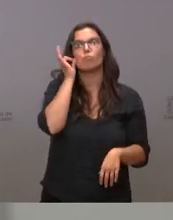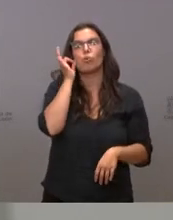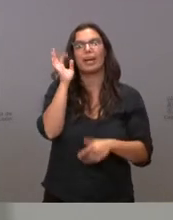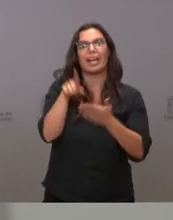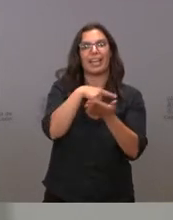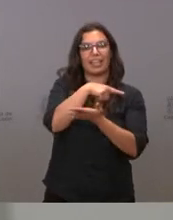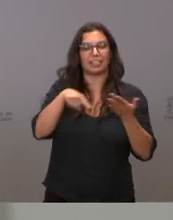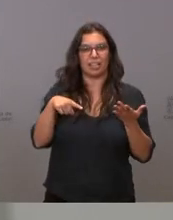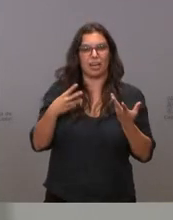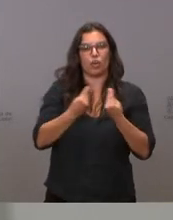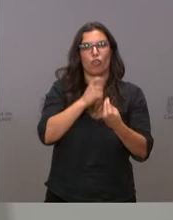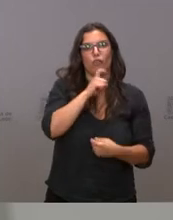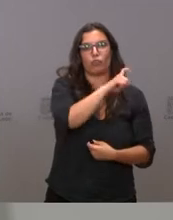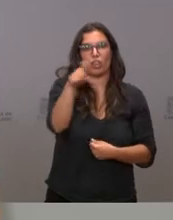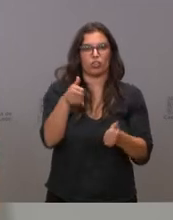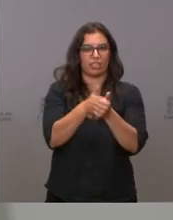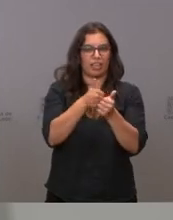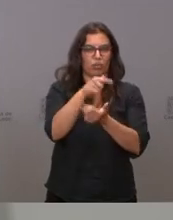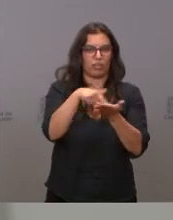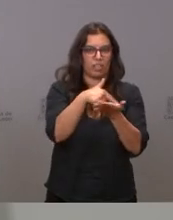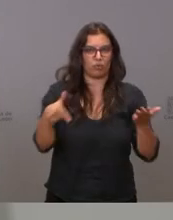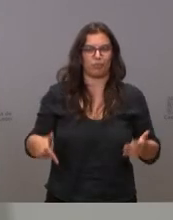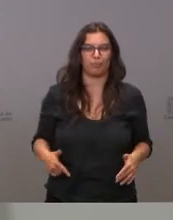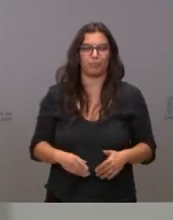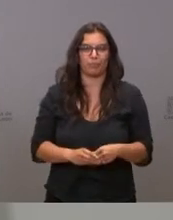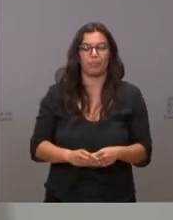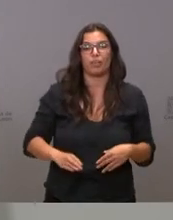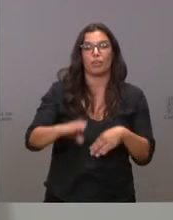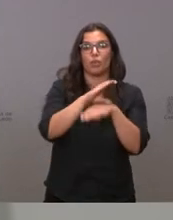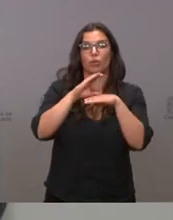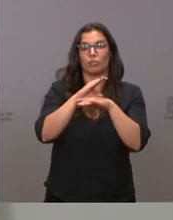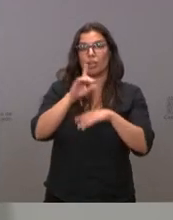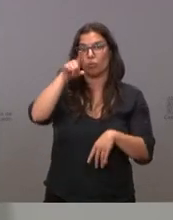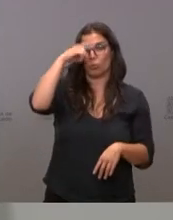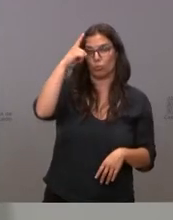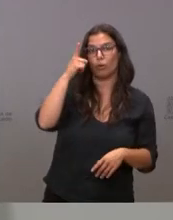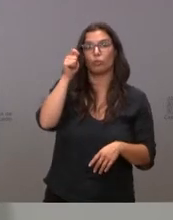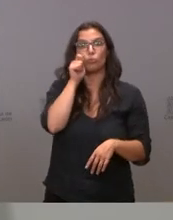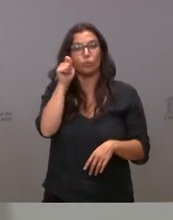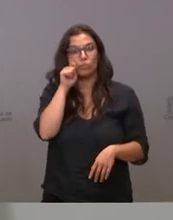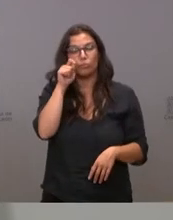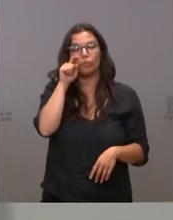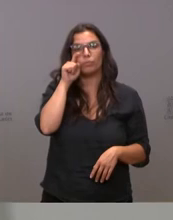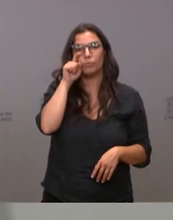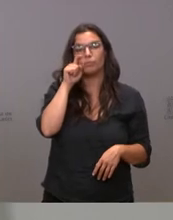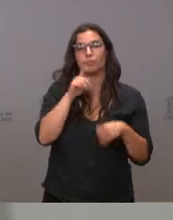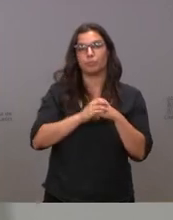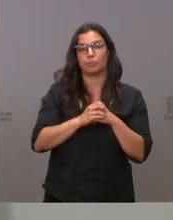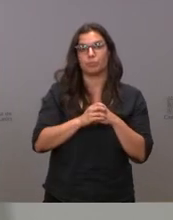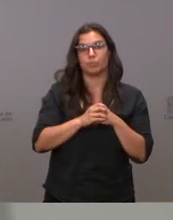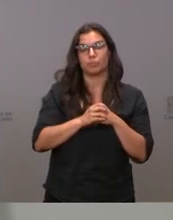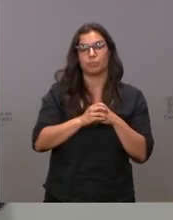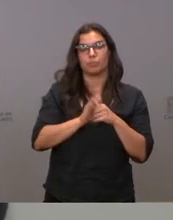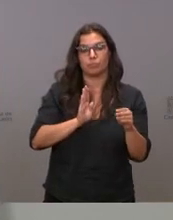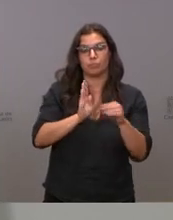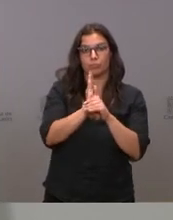la Fundación Secretariado Gitano. La Consejería de Cultura y Turismo destina